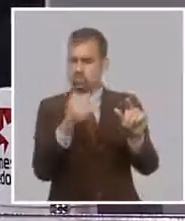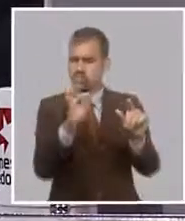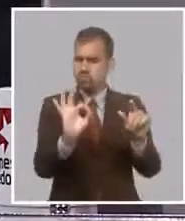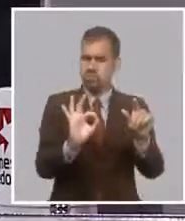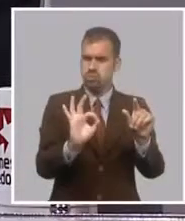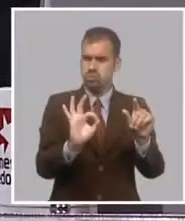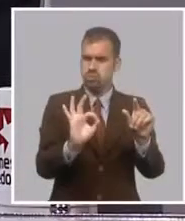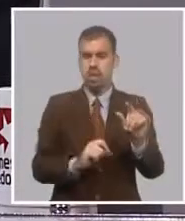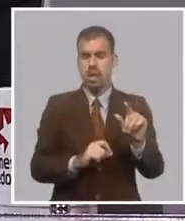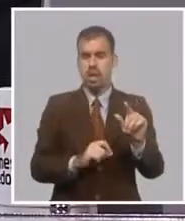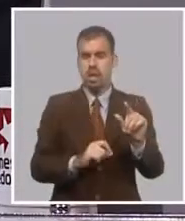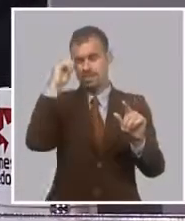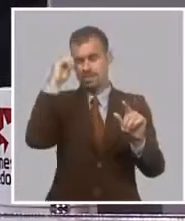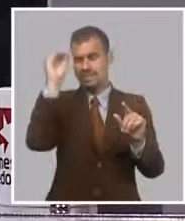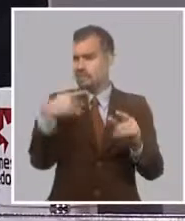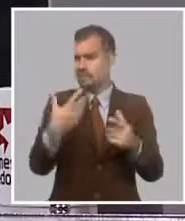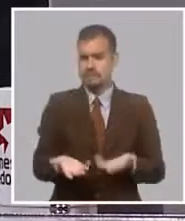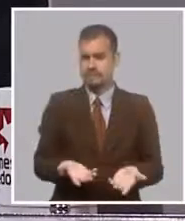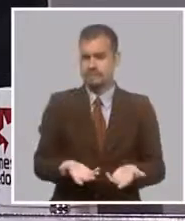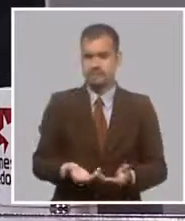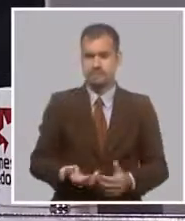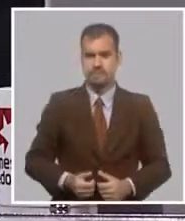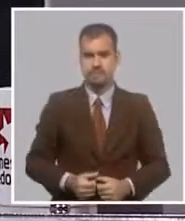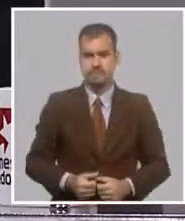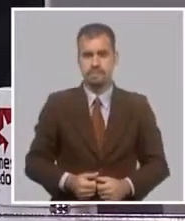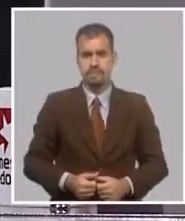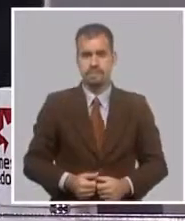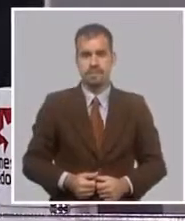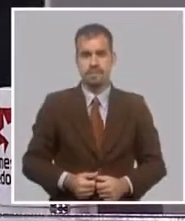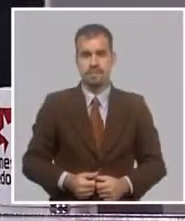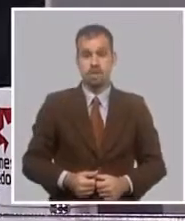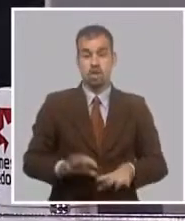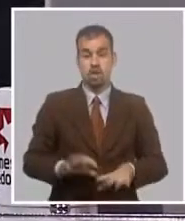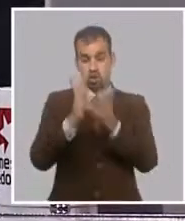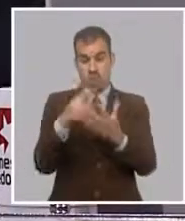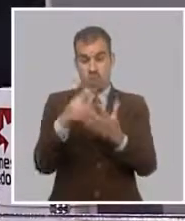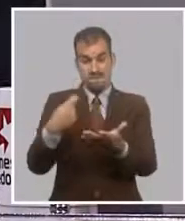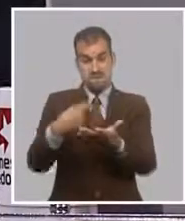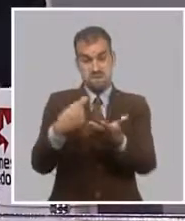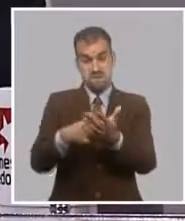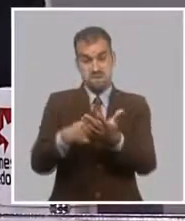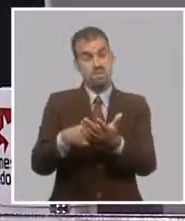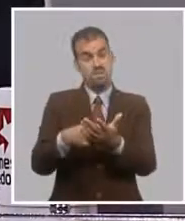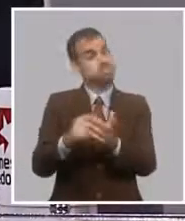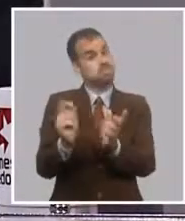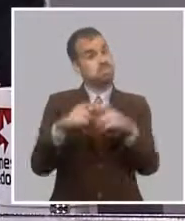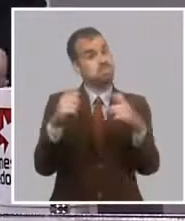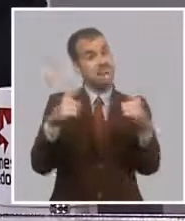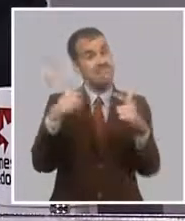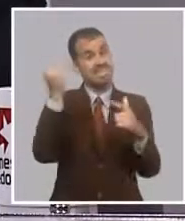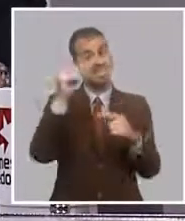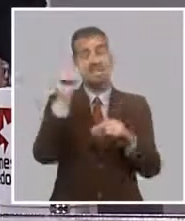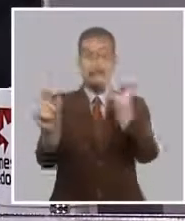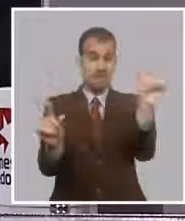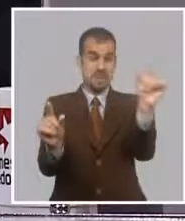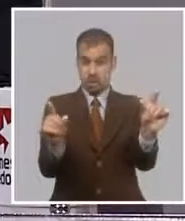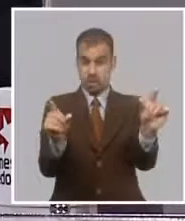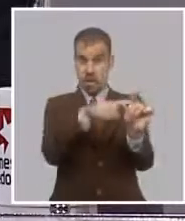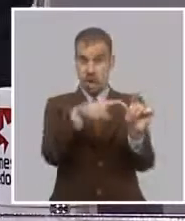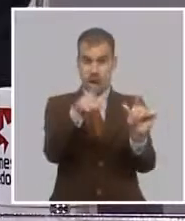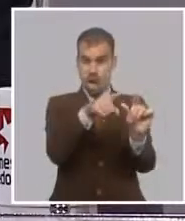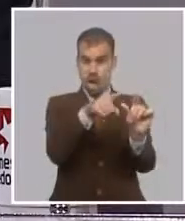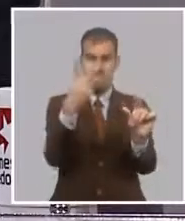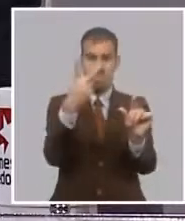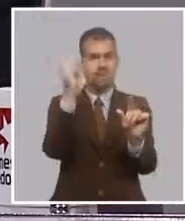Hay que tomar en cuenta también que los niveles de financiamiento aumentan, por lo tanto, que los fiadores tendrían que ser personas que prácticamente